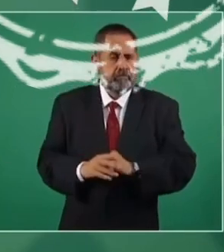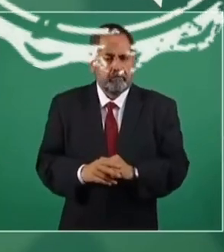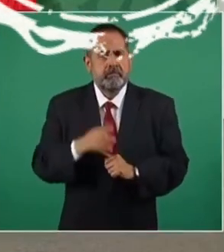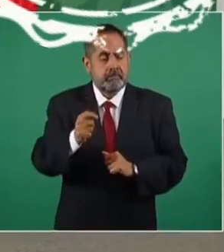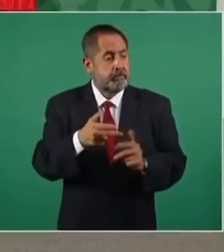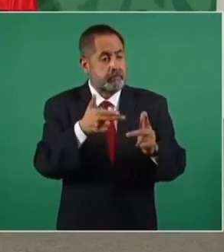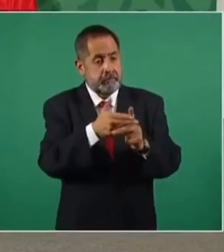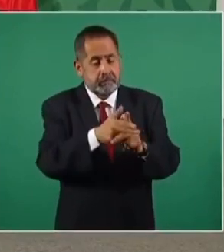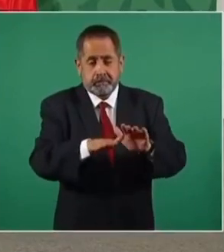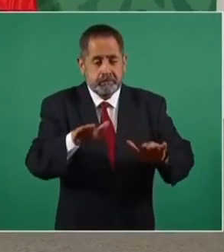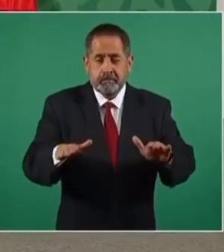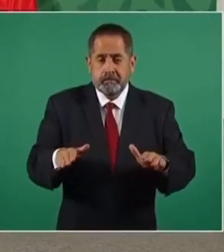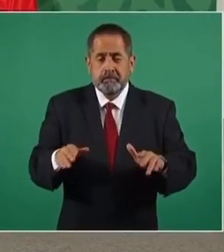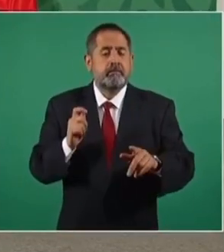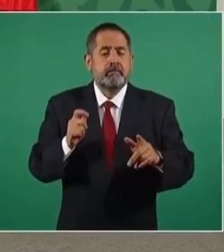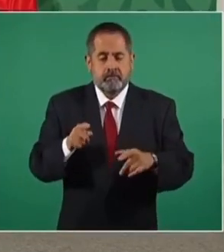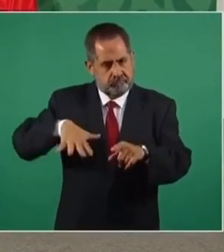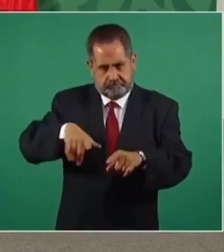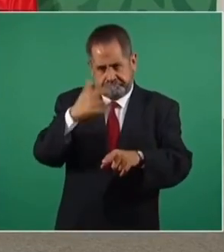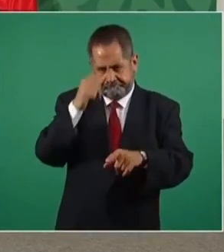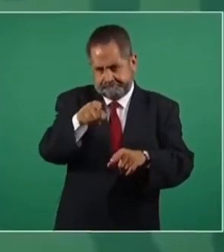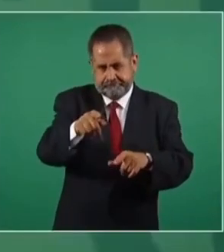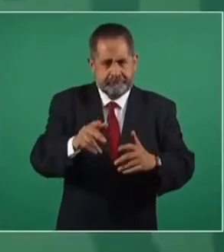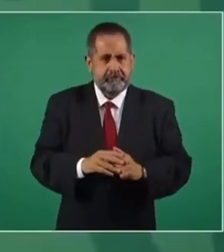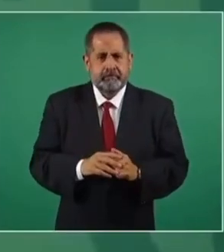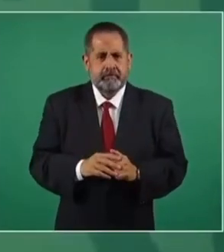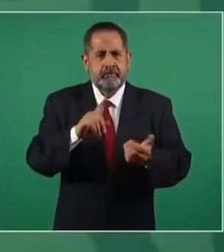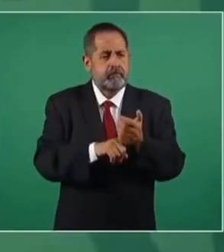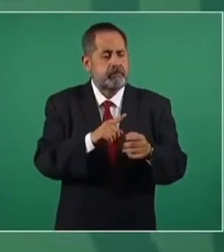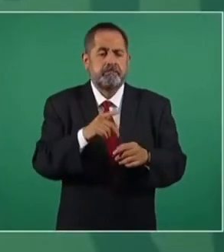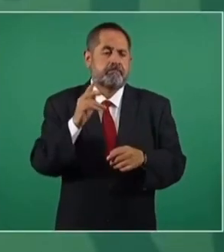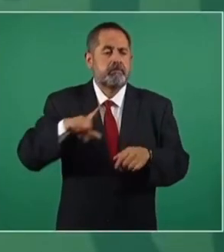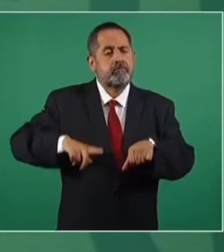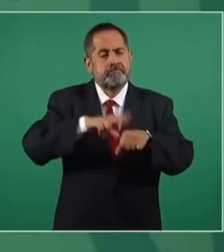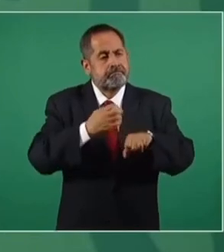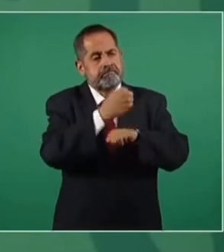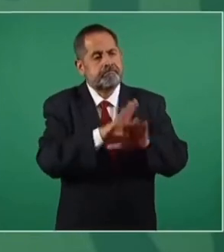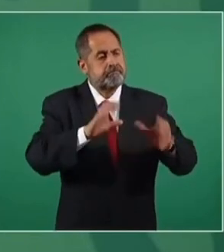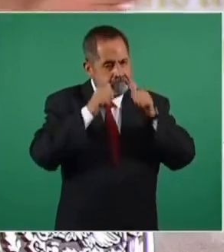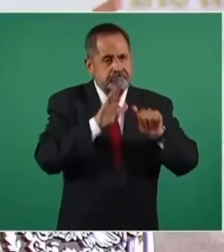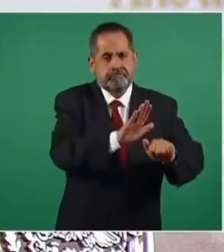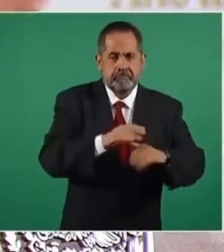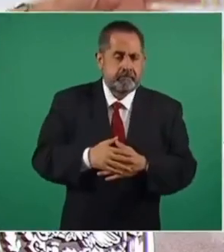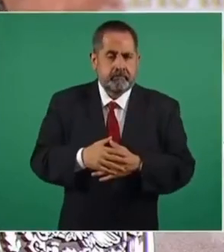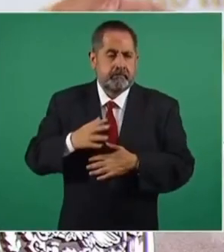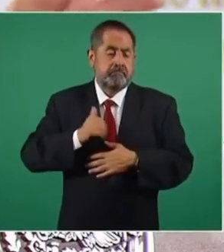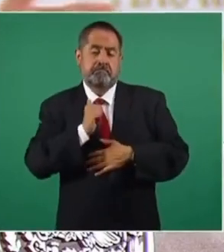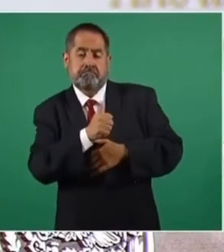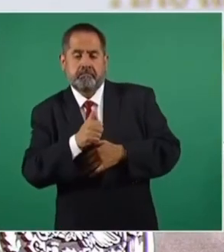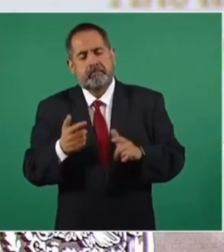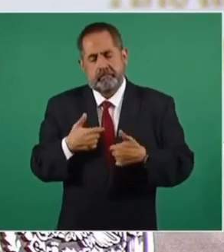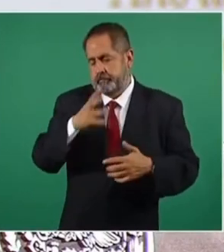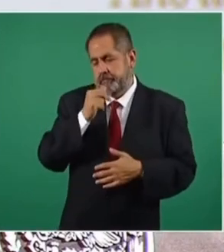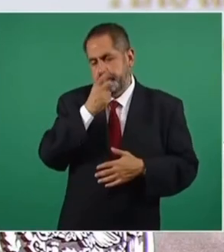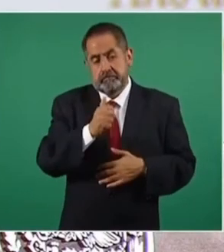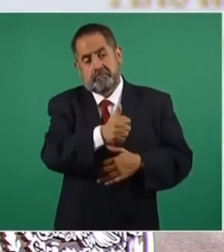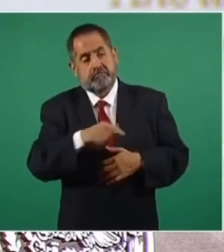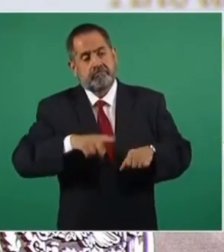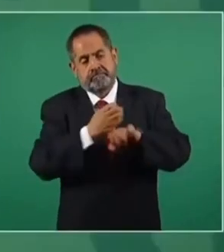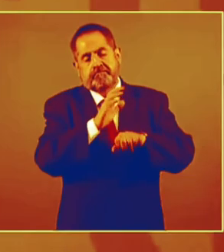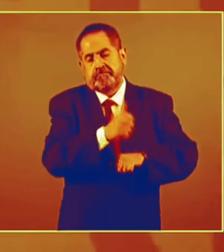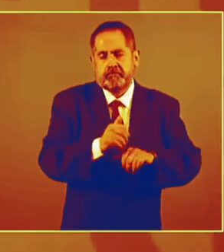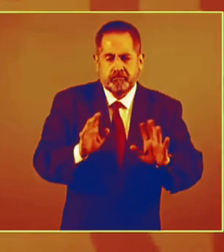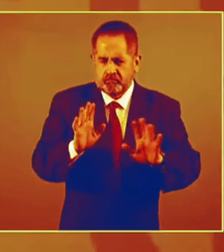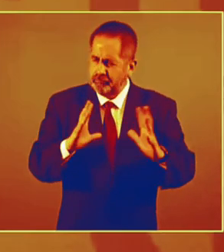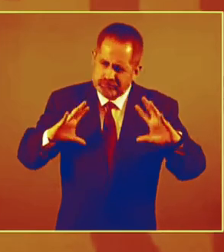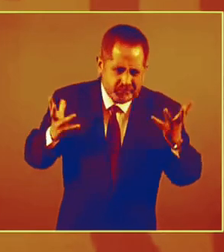Porque los homicidios, en efecto, como tú lo mencionas, son de fuero común. Pero ni modo de decir, es culpa de los gobiernos estatales. No,